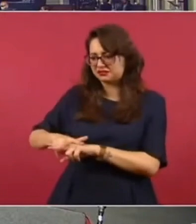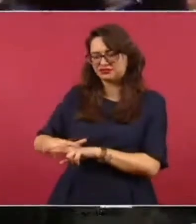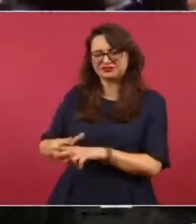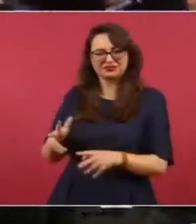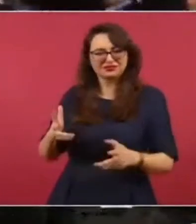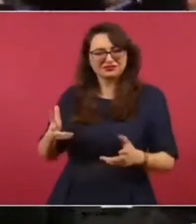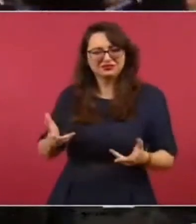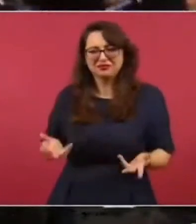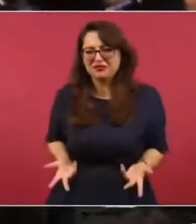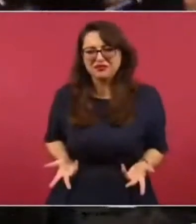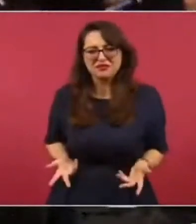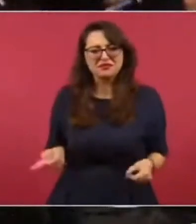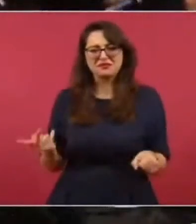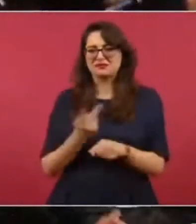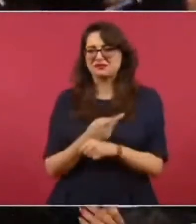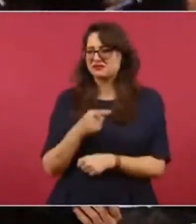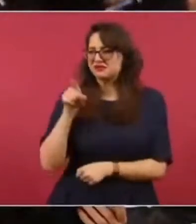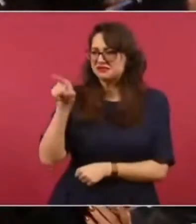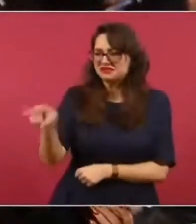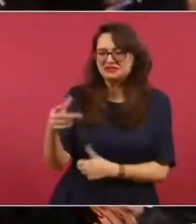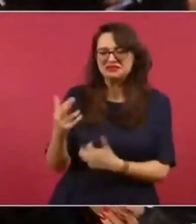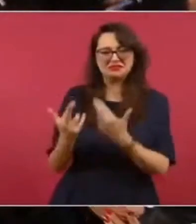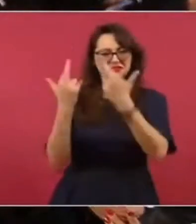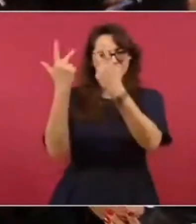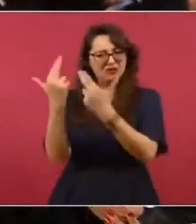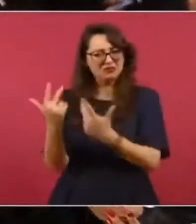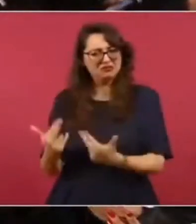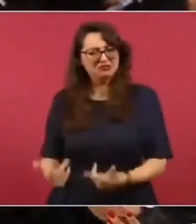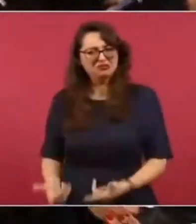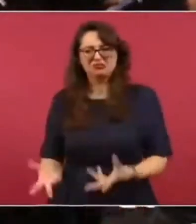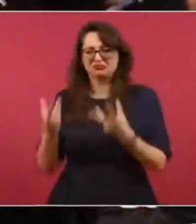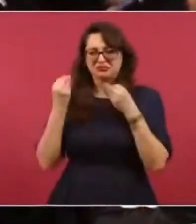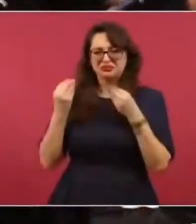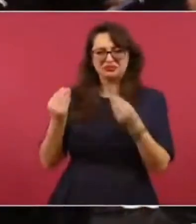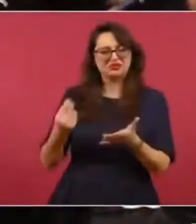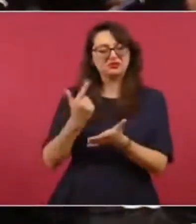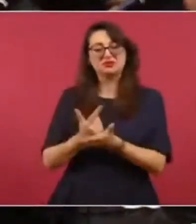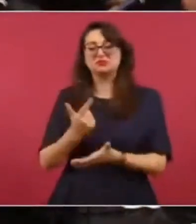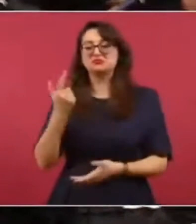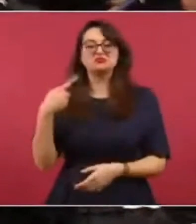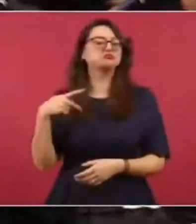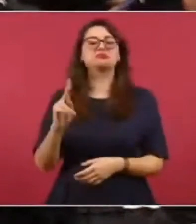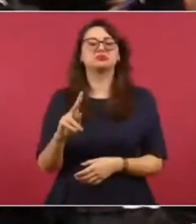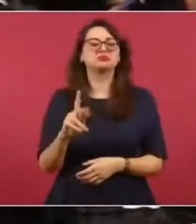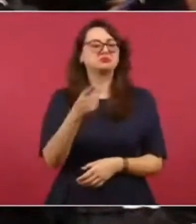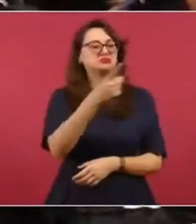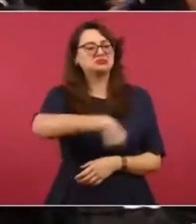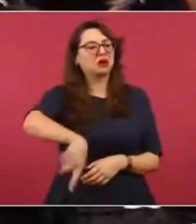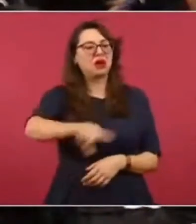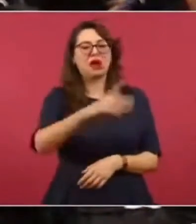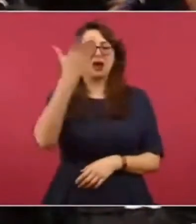más, bueno, devastó realmente y que pues ahorita tampoco están poniendo ninguna